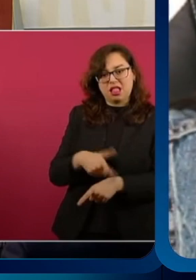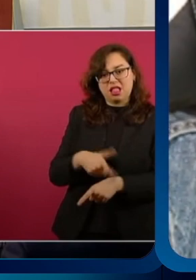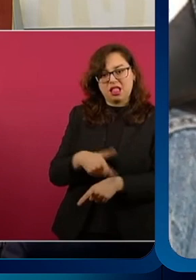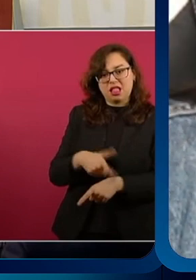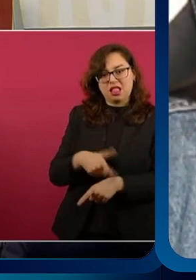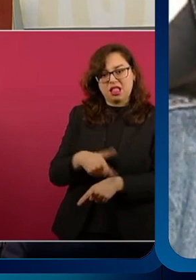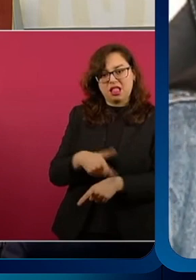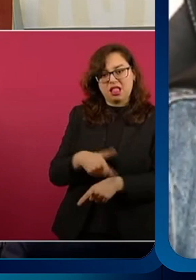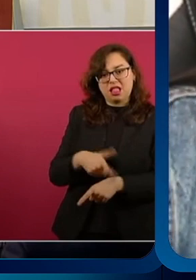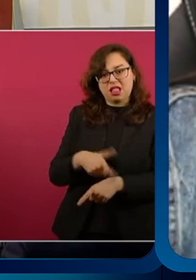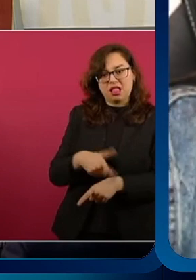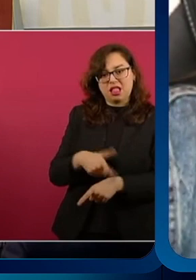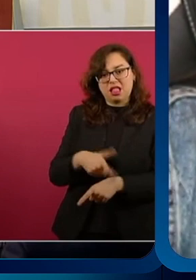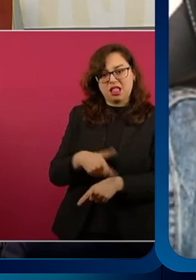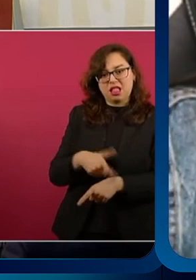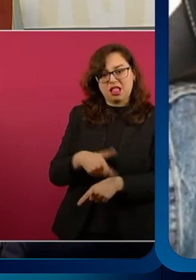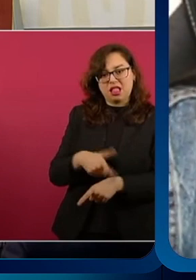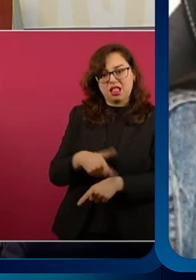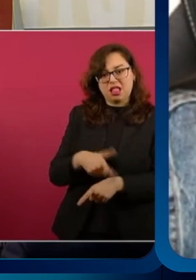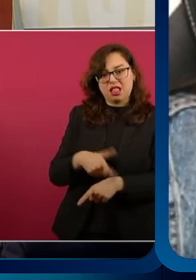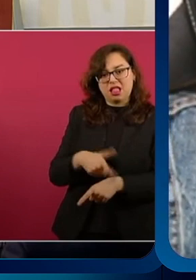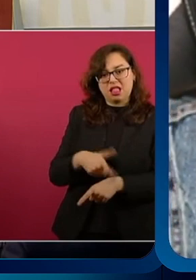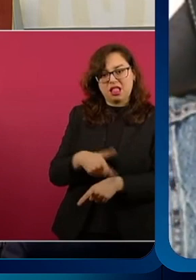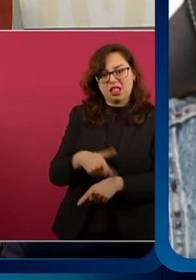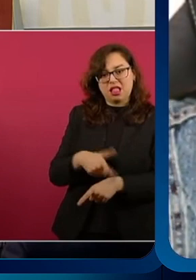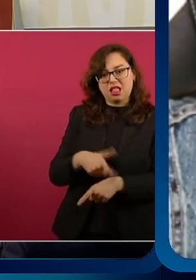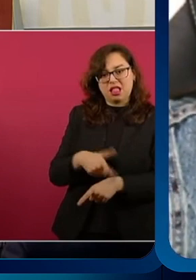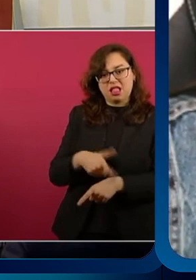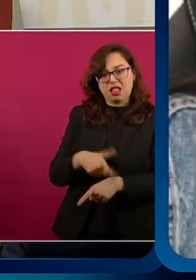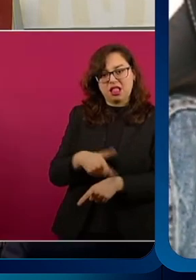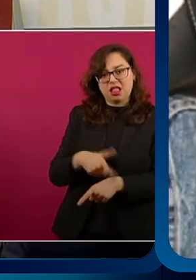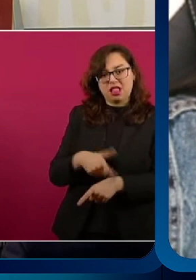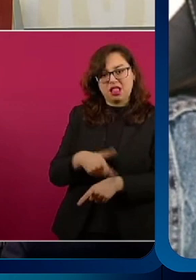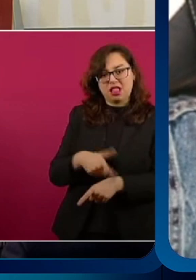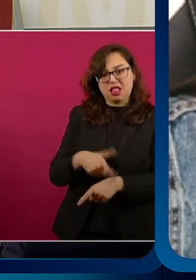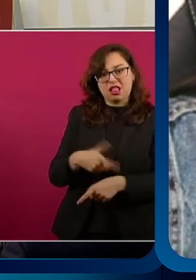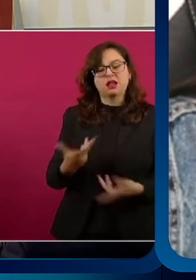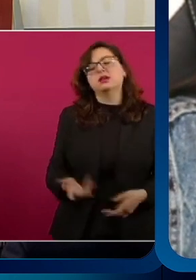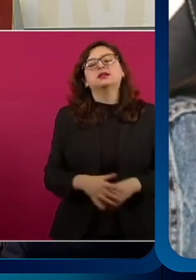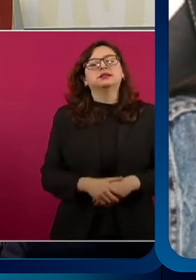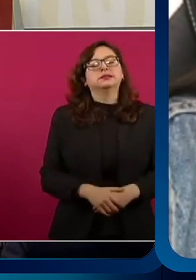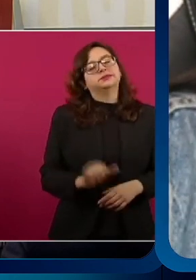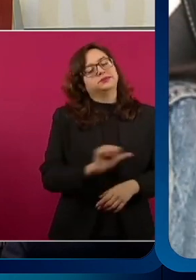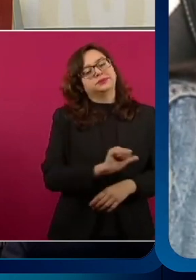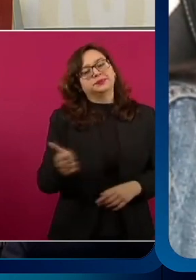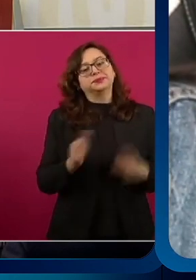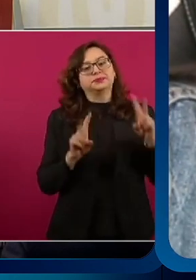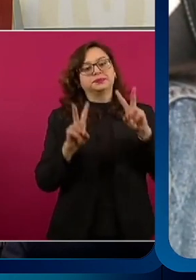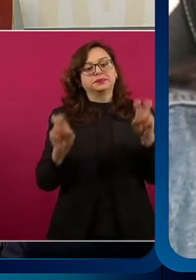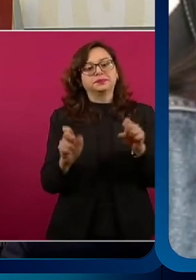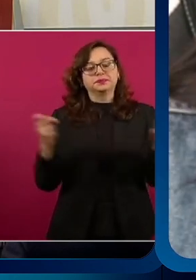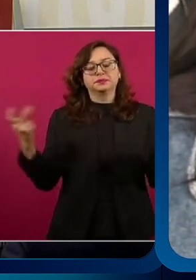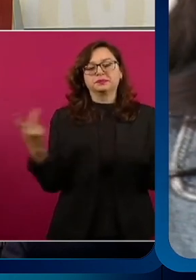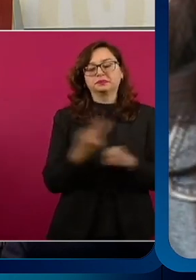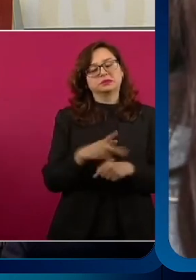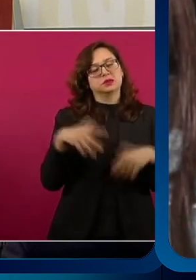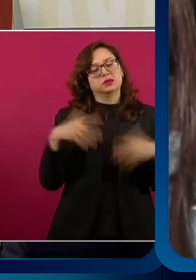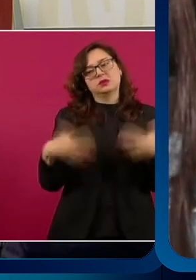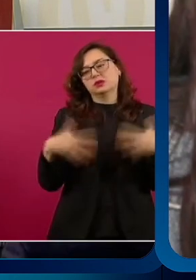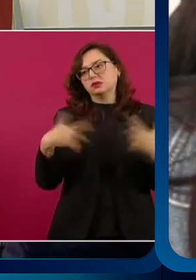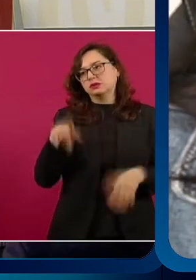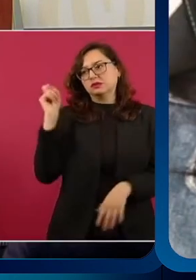llevar a cabo en los próximos días? ¿En qué cabeza cabe? Vamos a escuchar. ...han enfrentado una crisis hídrica sin